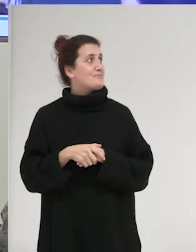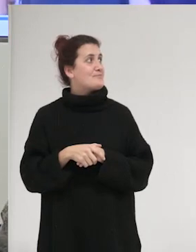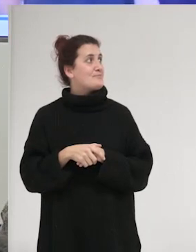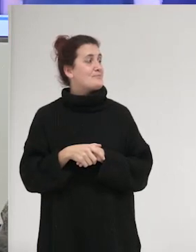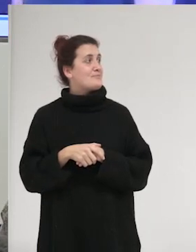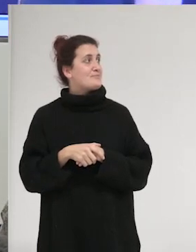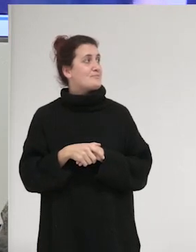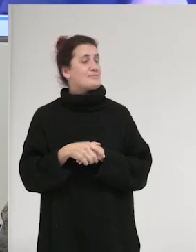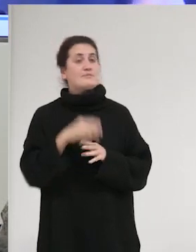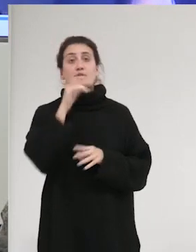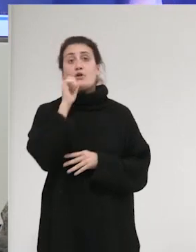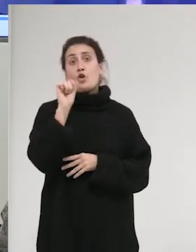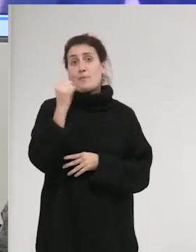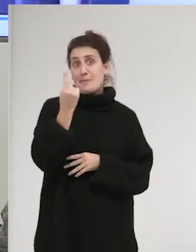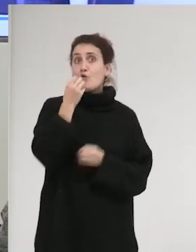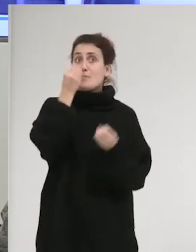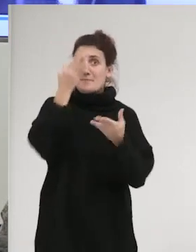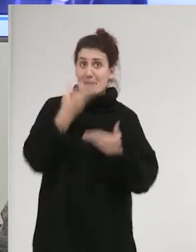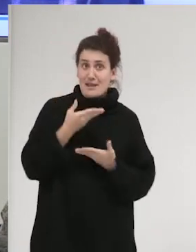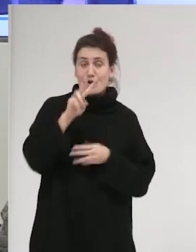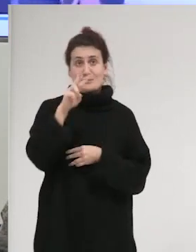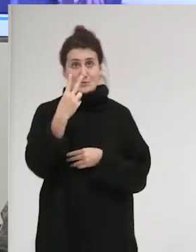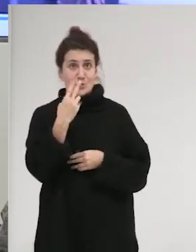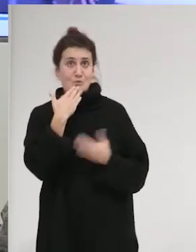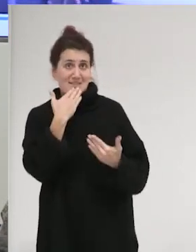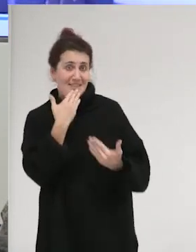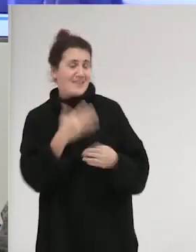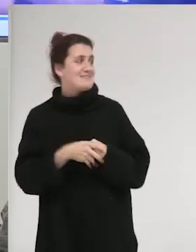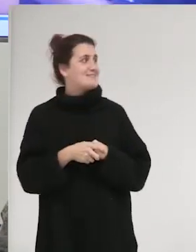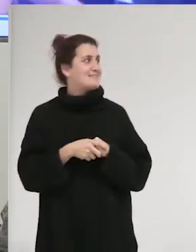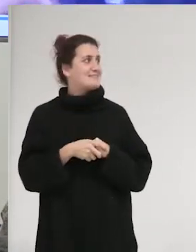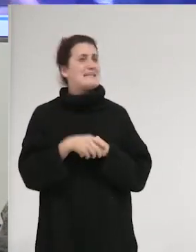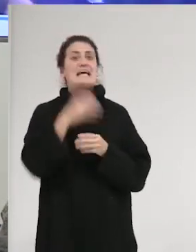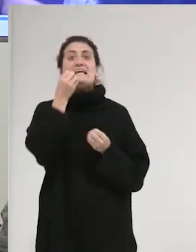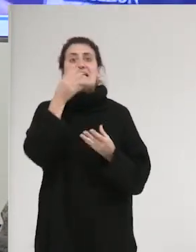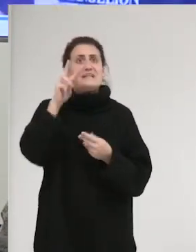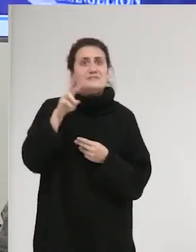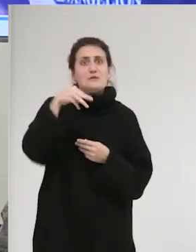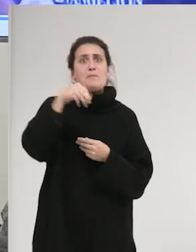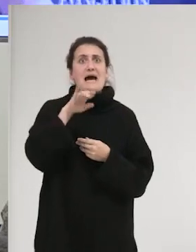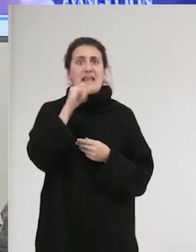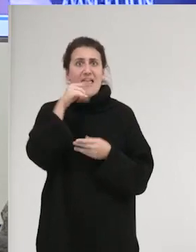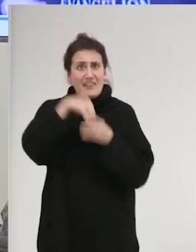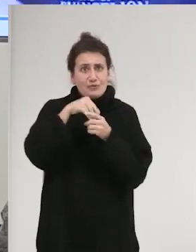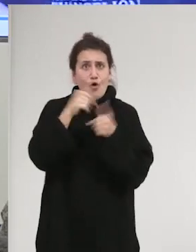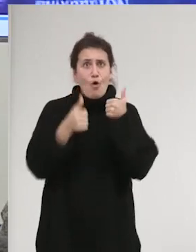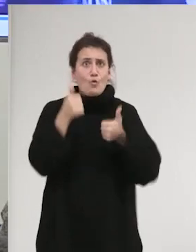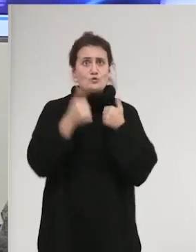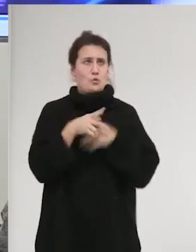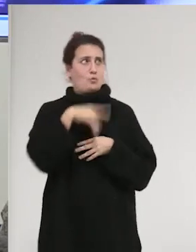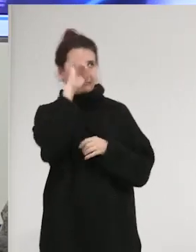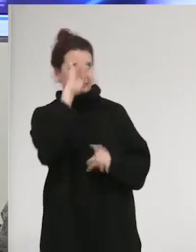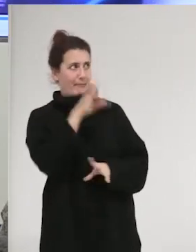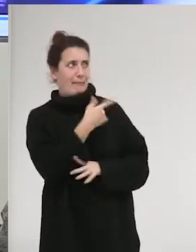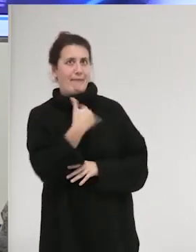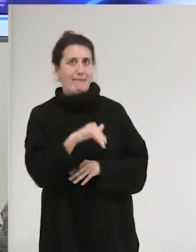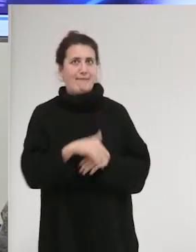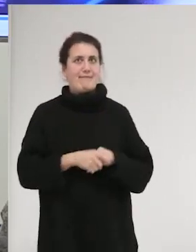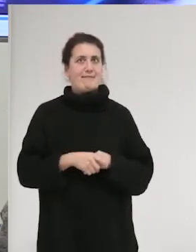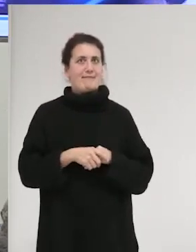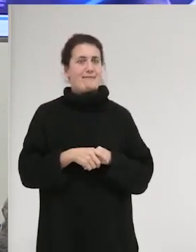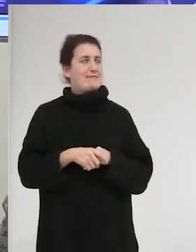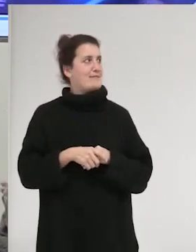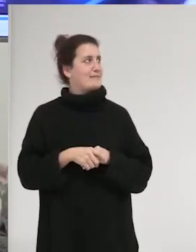oye, lo primero, bienvenido, lo segundo que está viendo a María dentro del concurso vos que flipas, va a hacer un concurso de